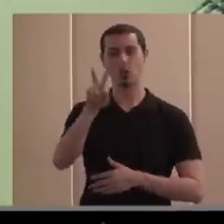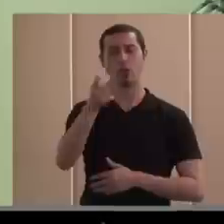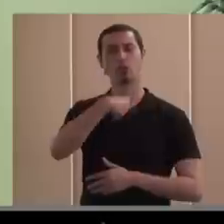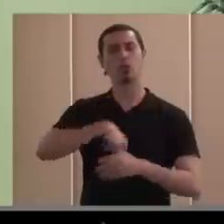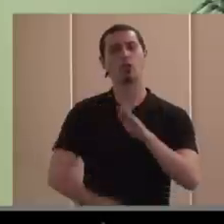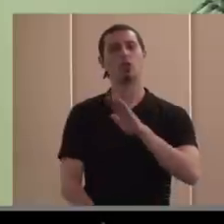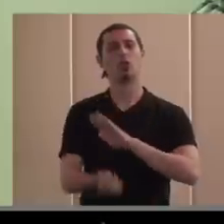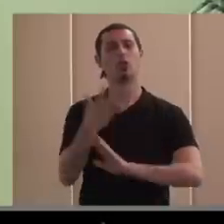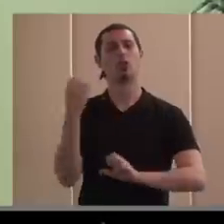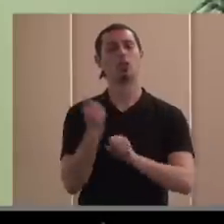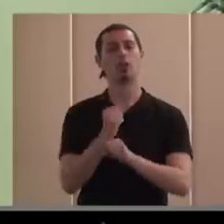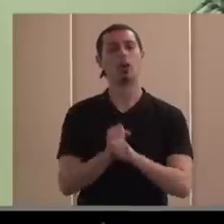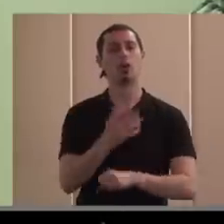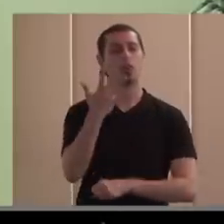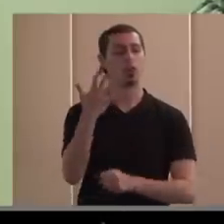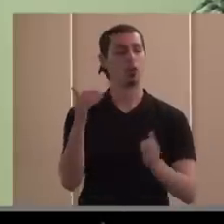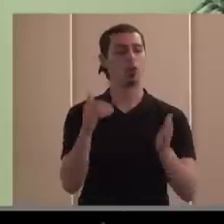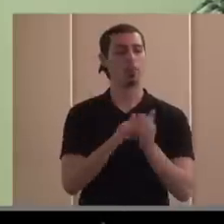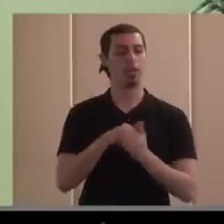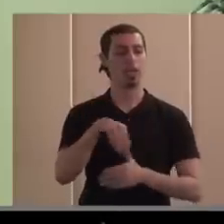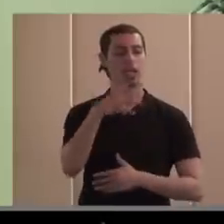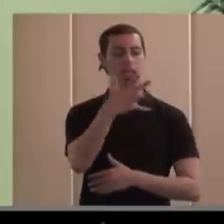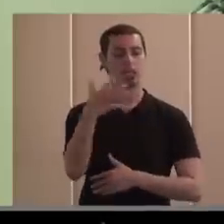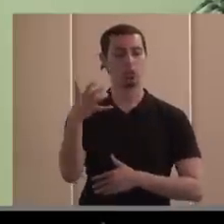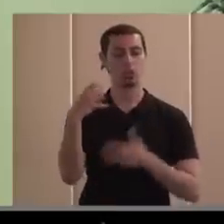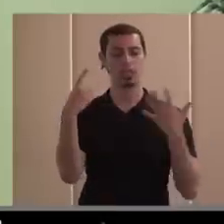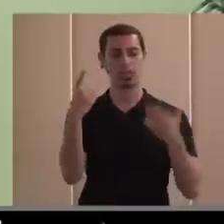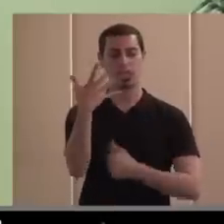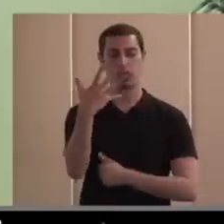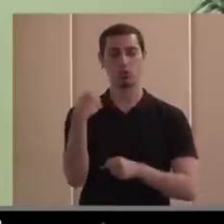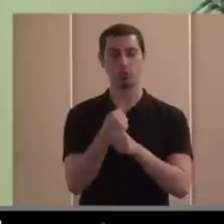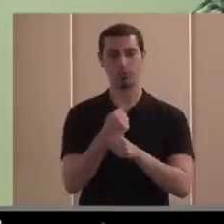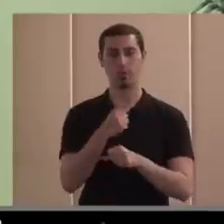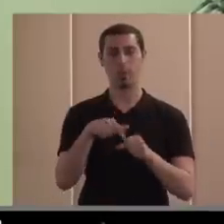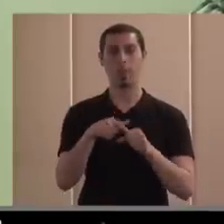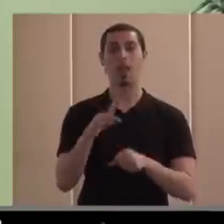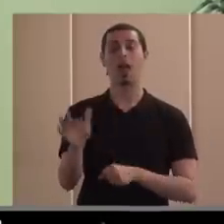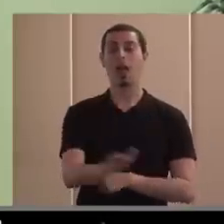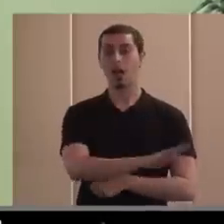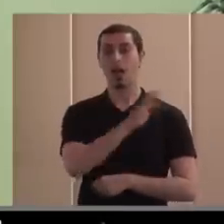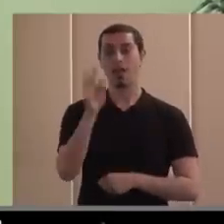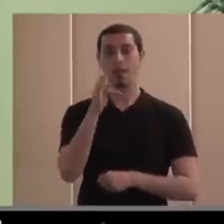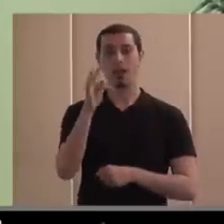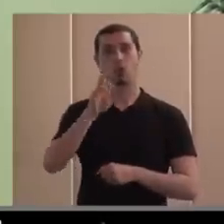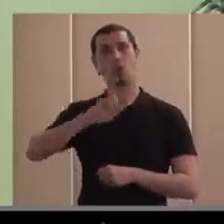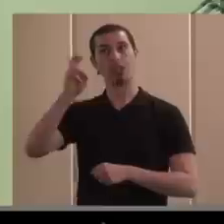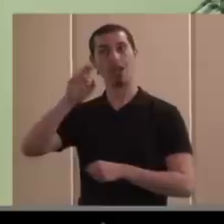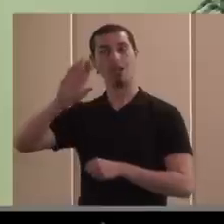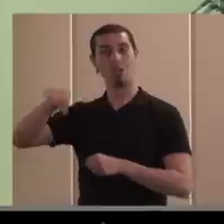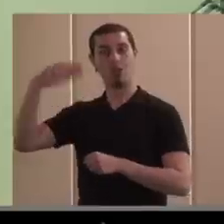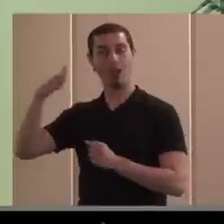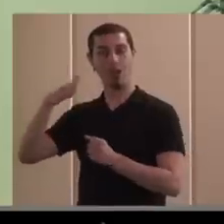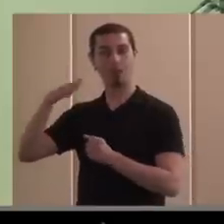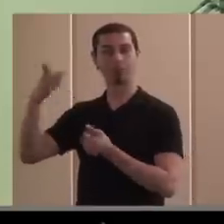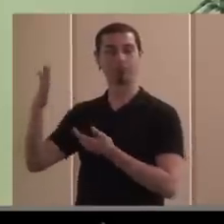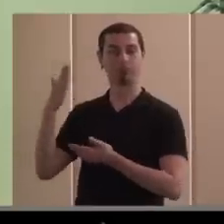creado 5.565 puestos de trabajo y además nos lo han auditado una auditora externa porque somos así de